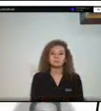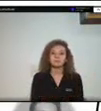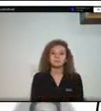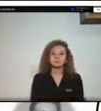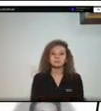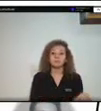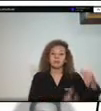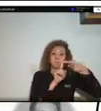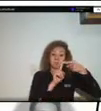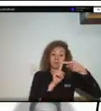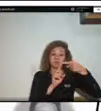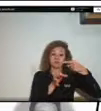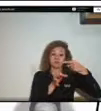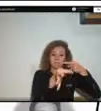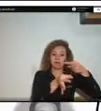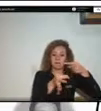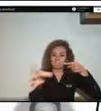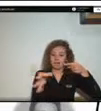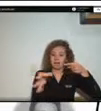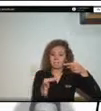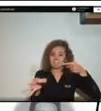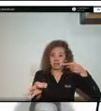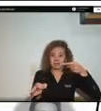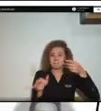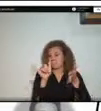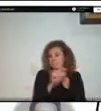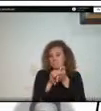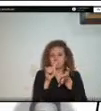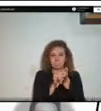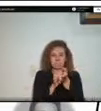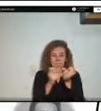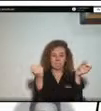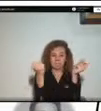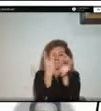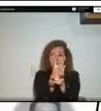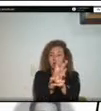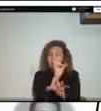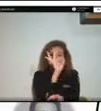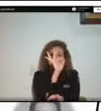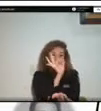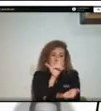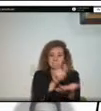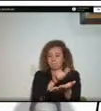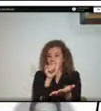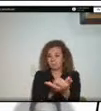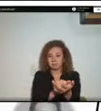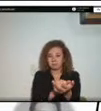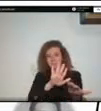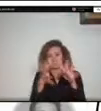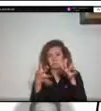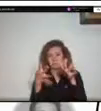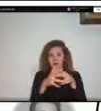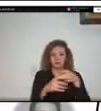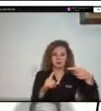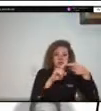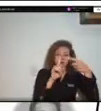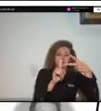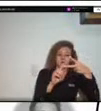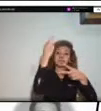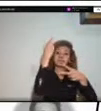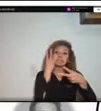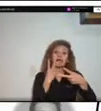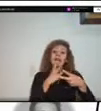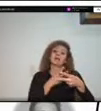mismos escenarios de riesgos que lo hemos venido hablando durante los transcurso de estas tres jornadas de la conferencia